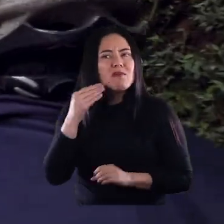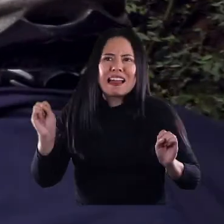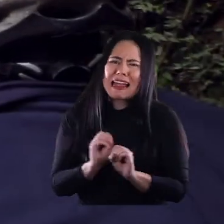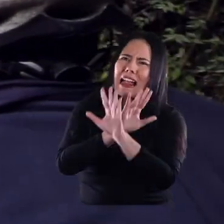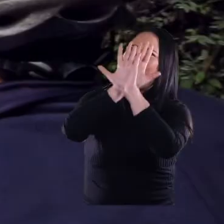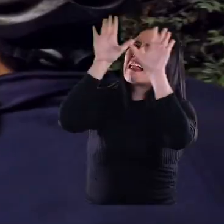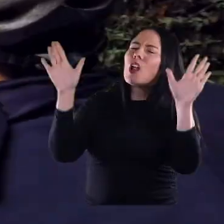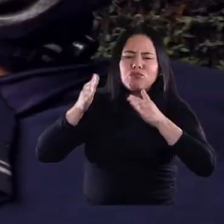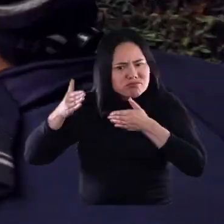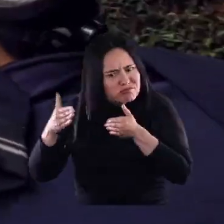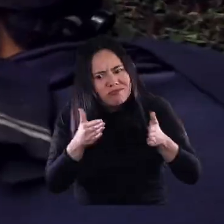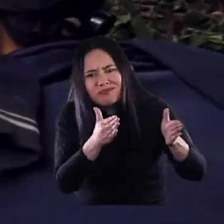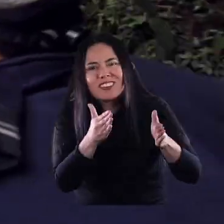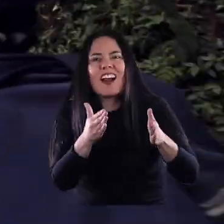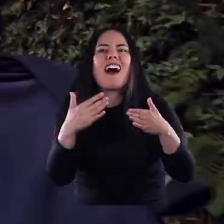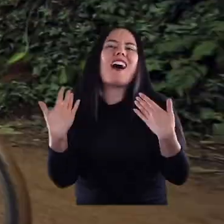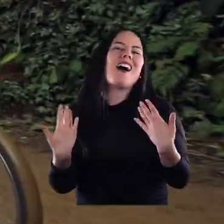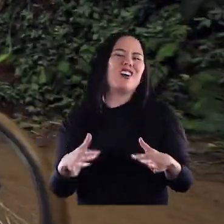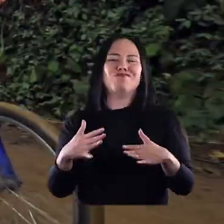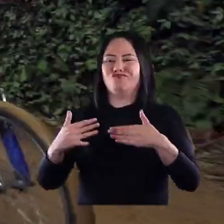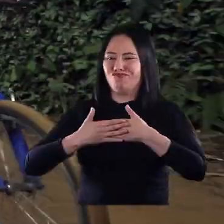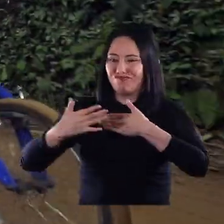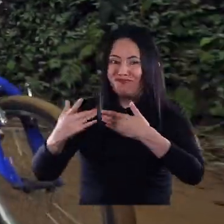Cuando uno tiene claro el camino, las cosas se van dando.